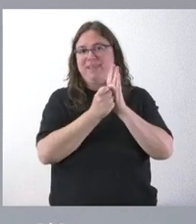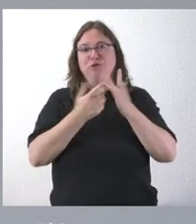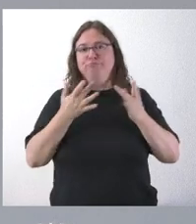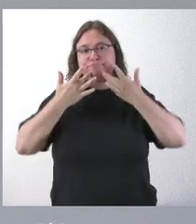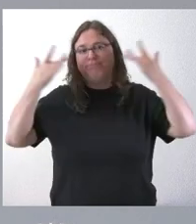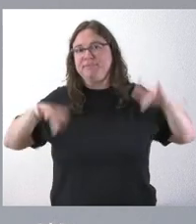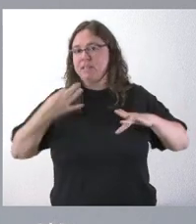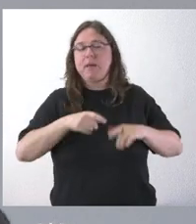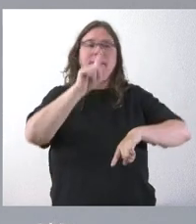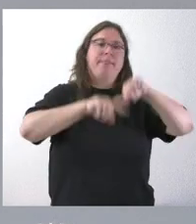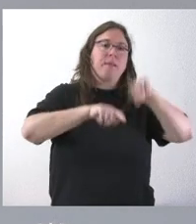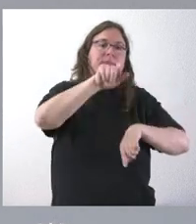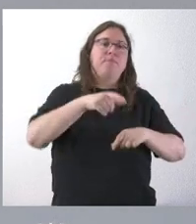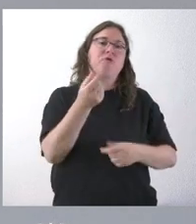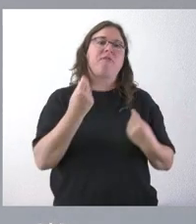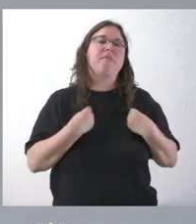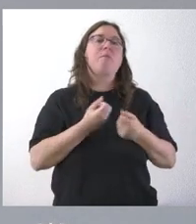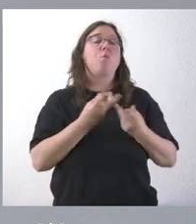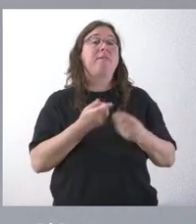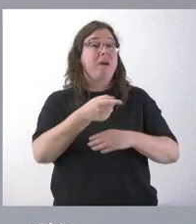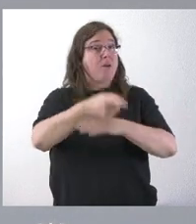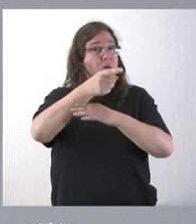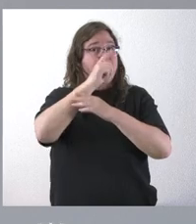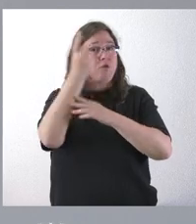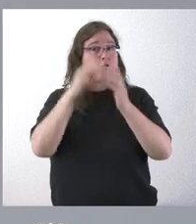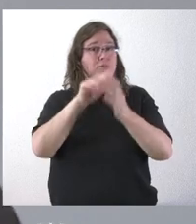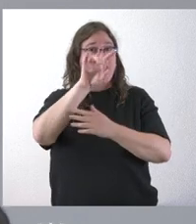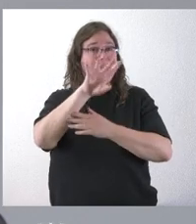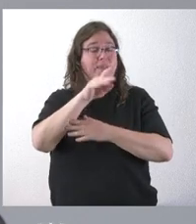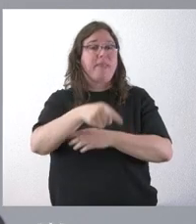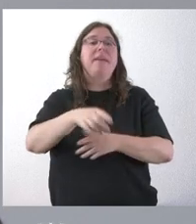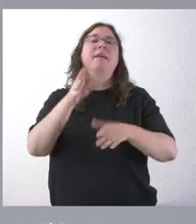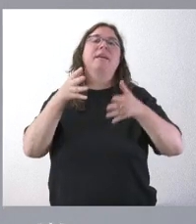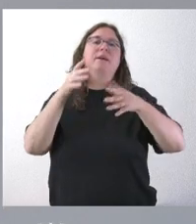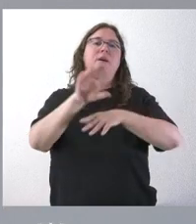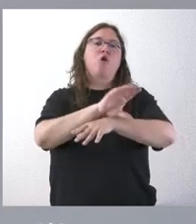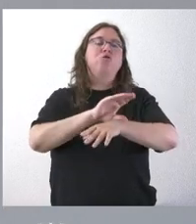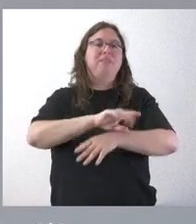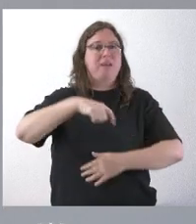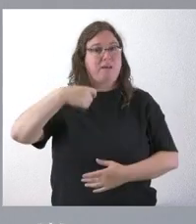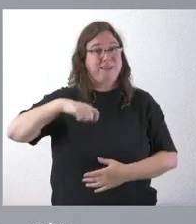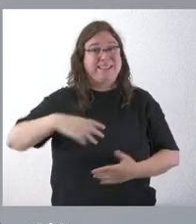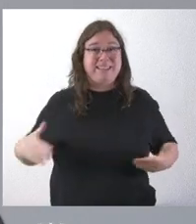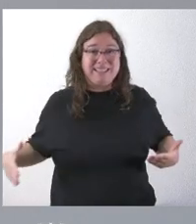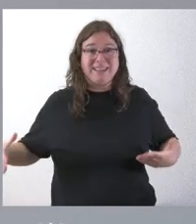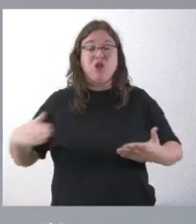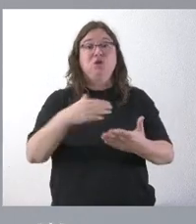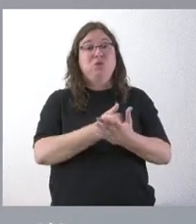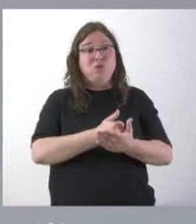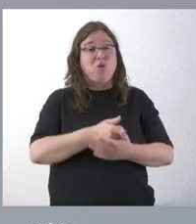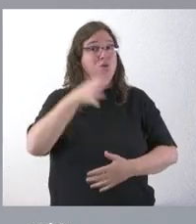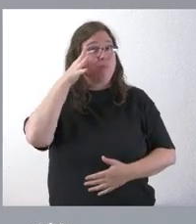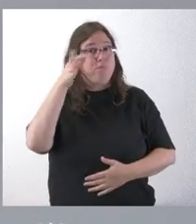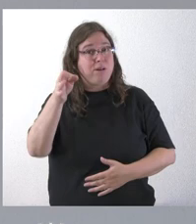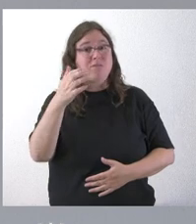del 2015, que les he comentado, de la Consejería de la Presidencia, y para todos los municipios menores